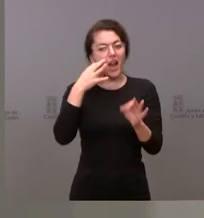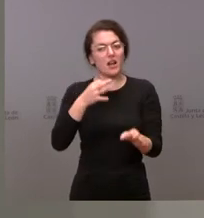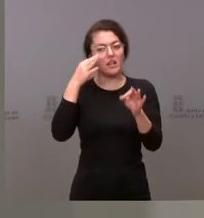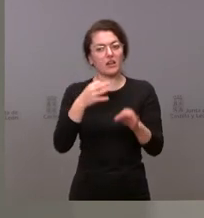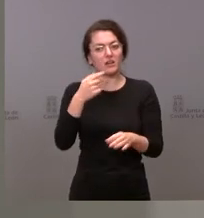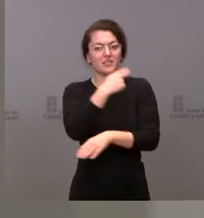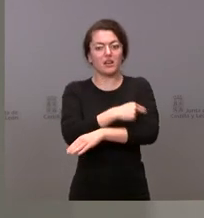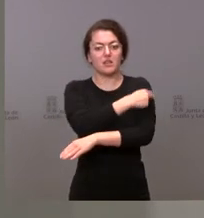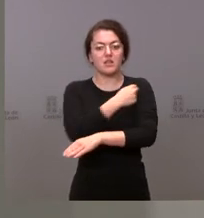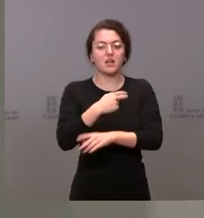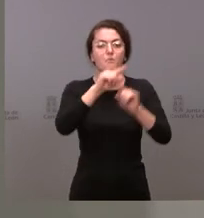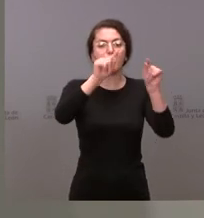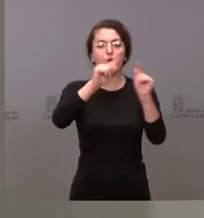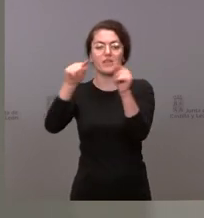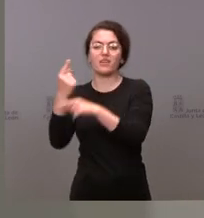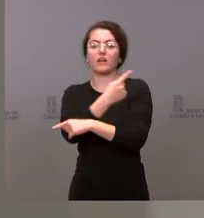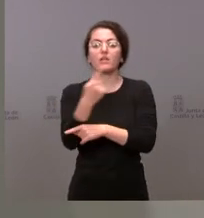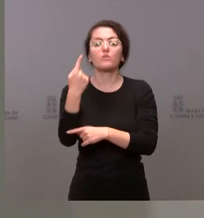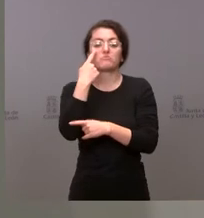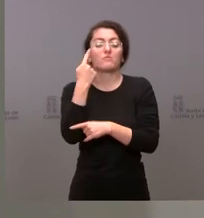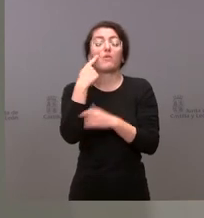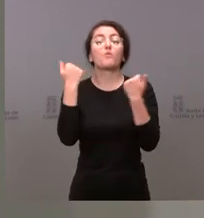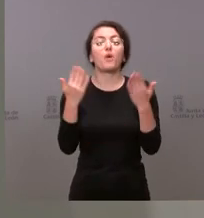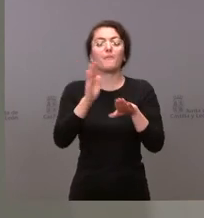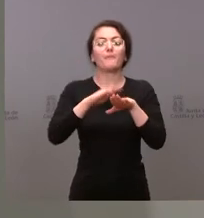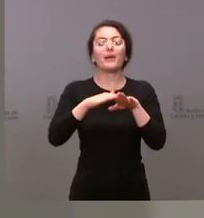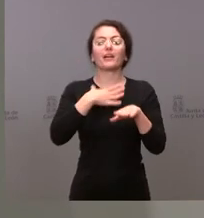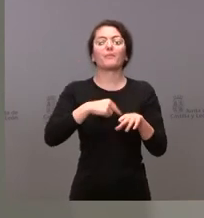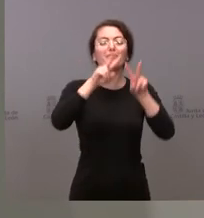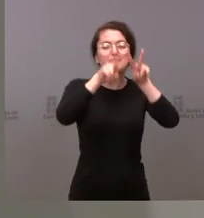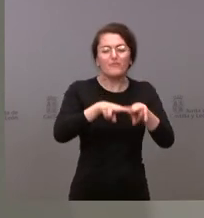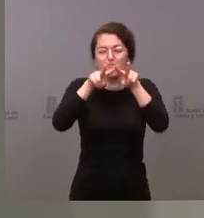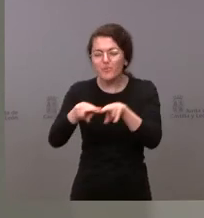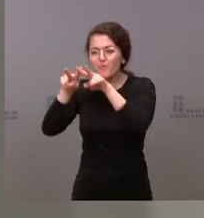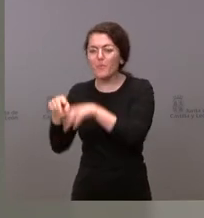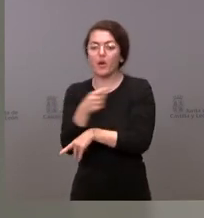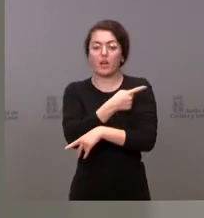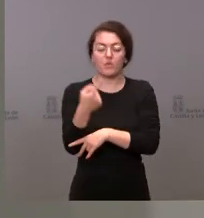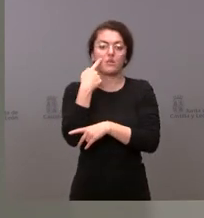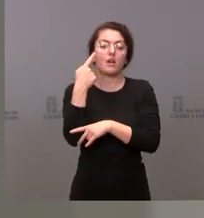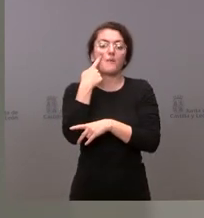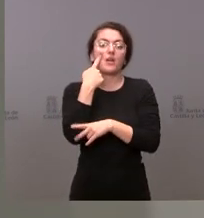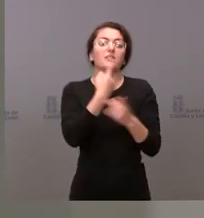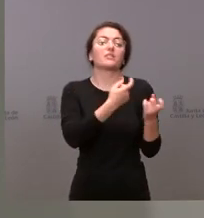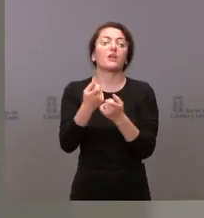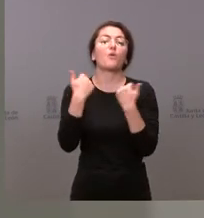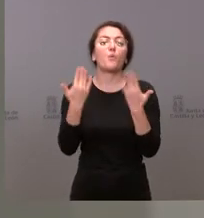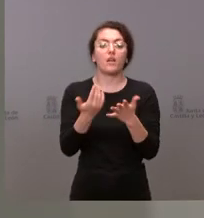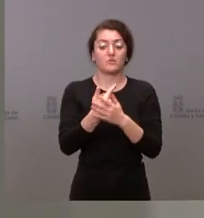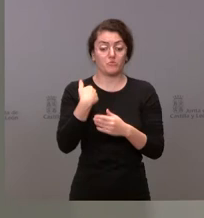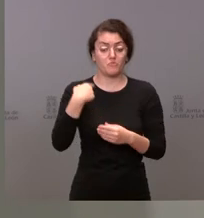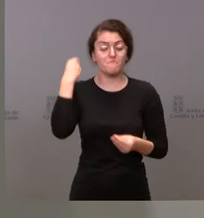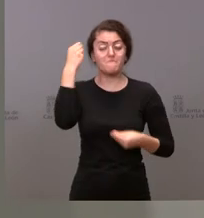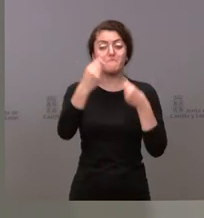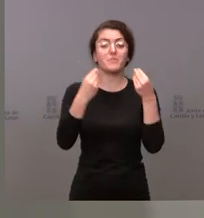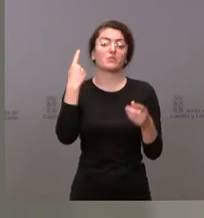y nos permitirá a todos un análisis más sosegado de nuestras necesidades yo creo que lo que necesitamos en